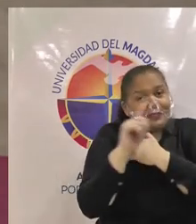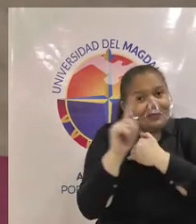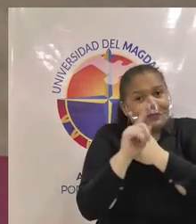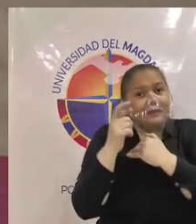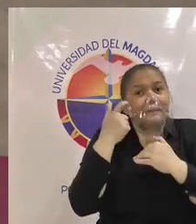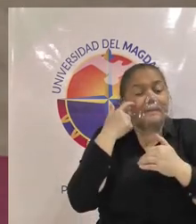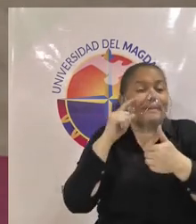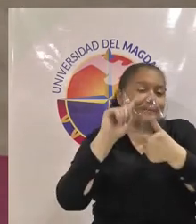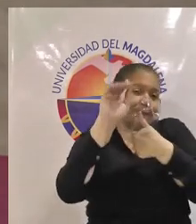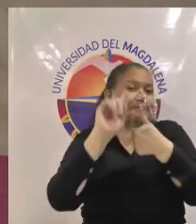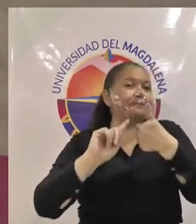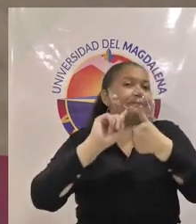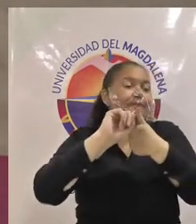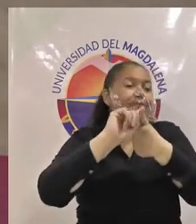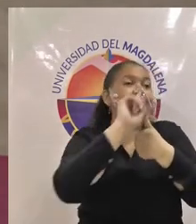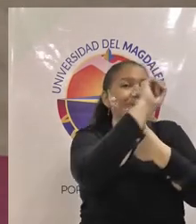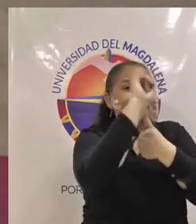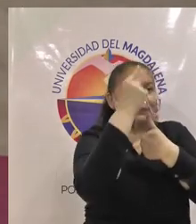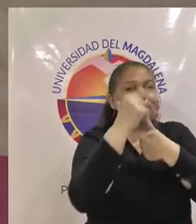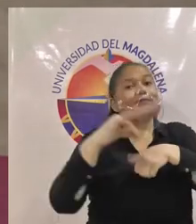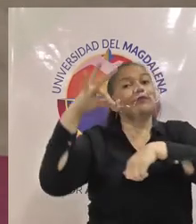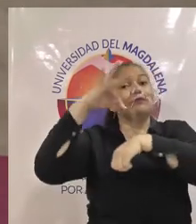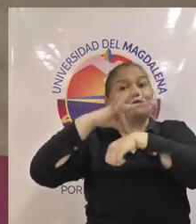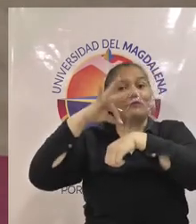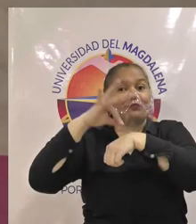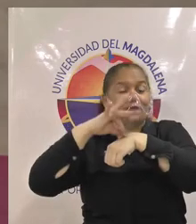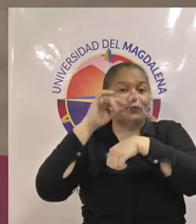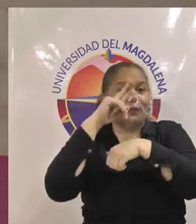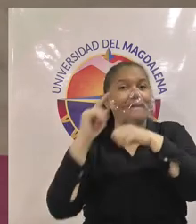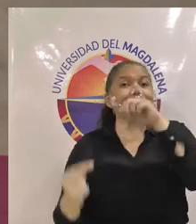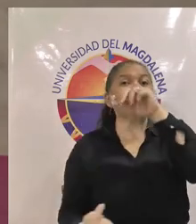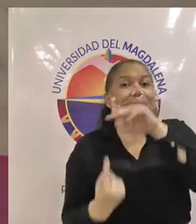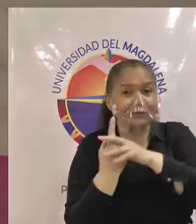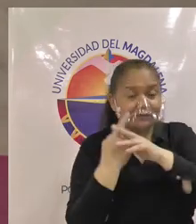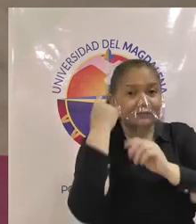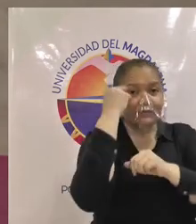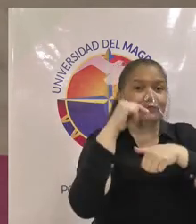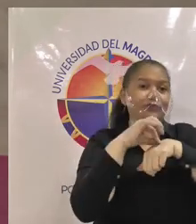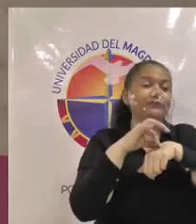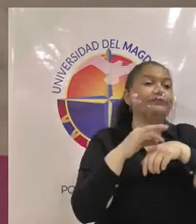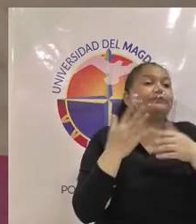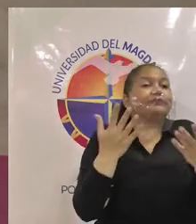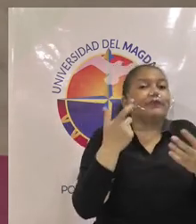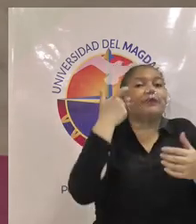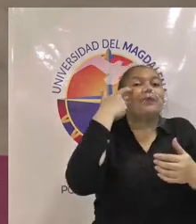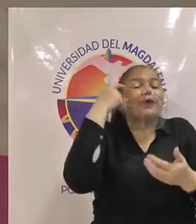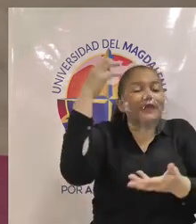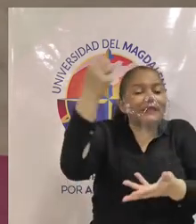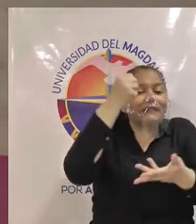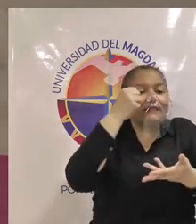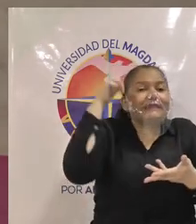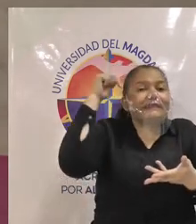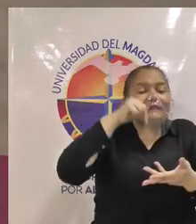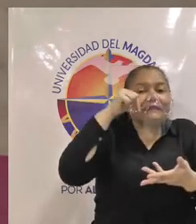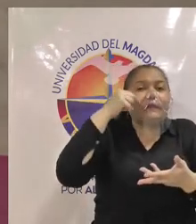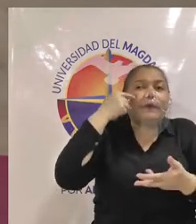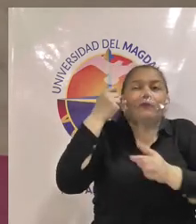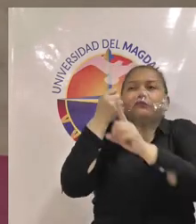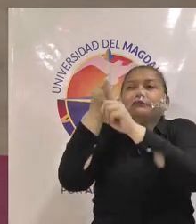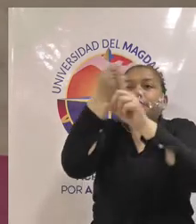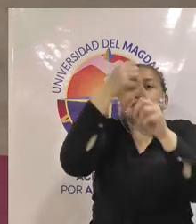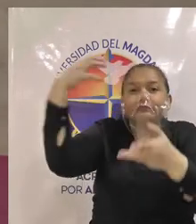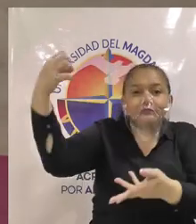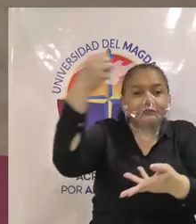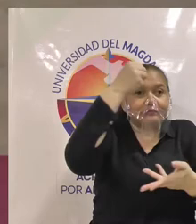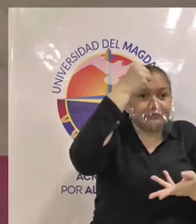lo primero sería crear una fundación porque los recursos que vamos a utilizar para este proyecto en un